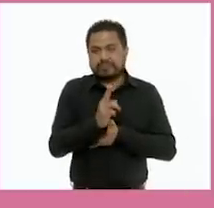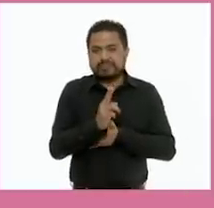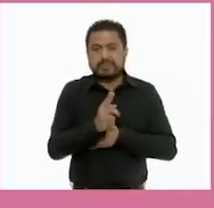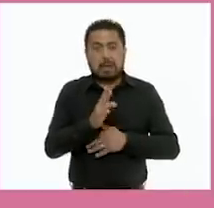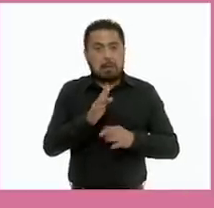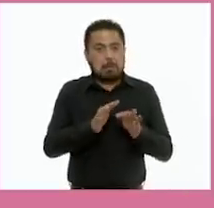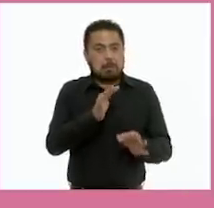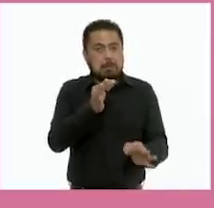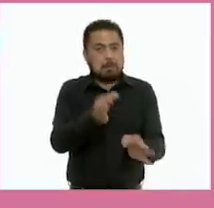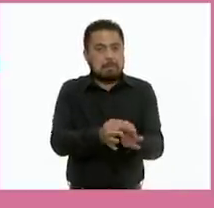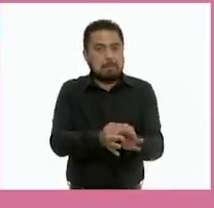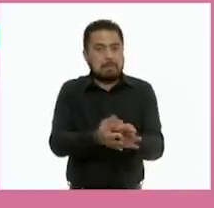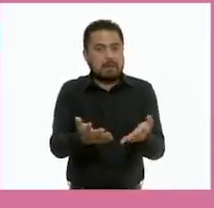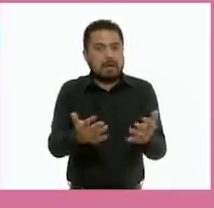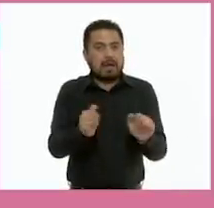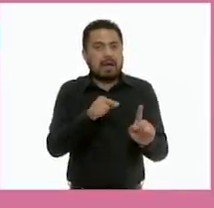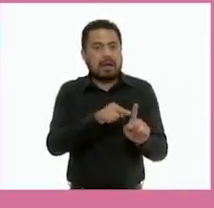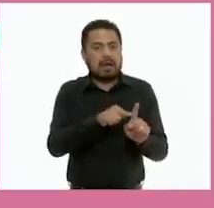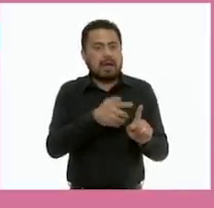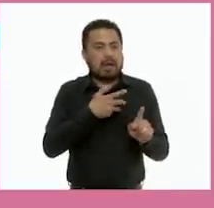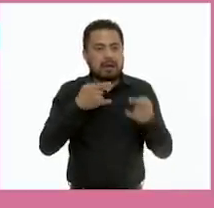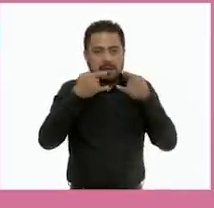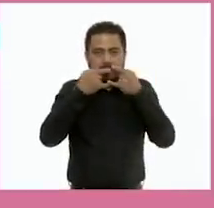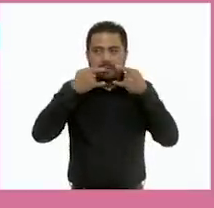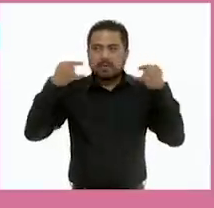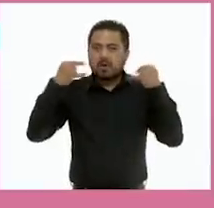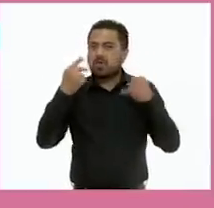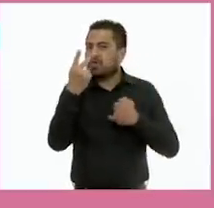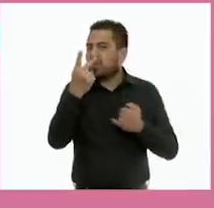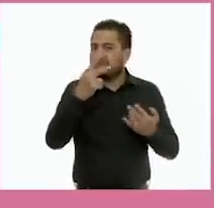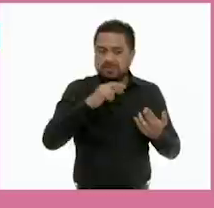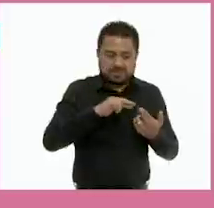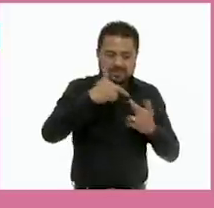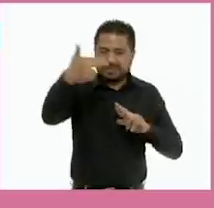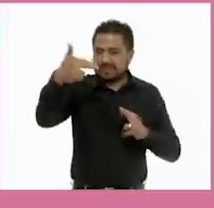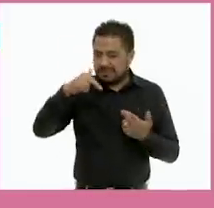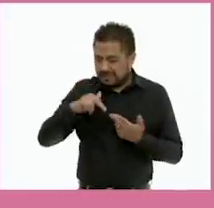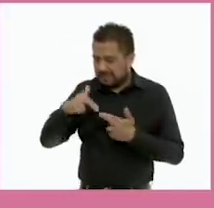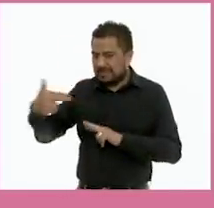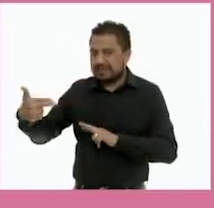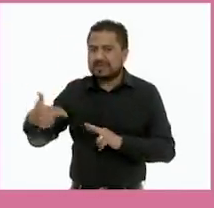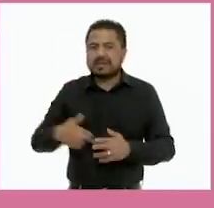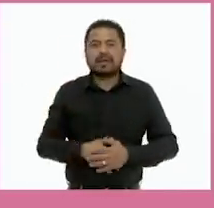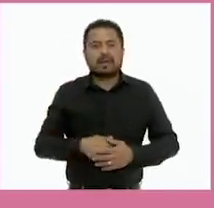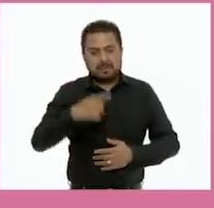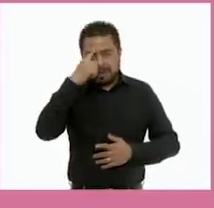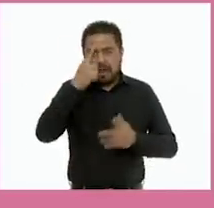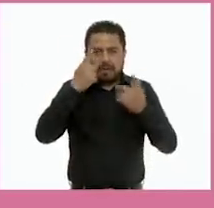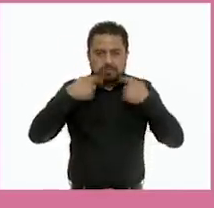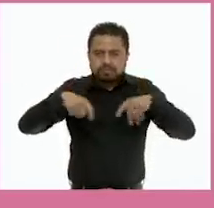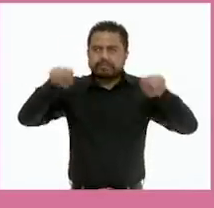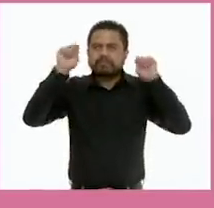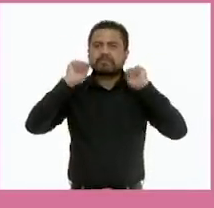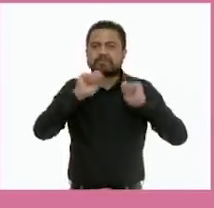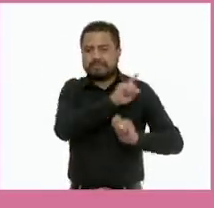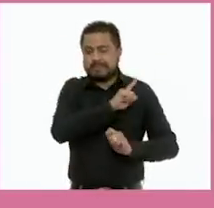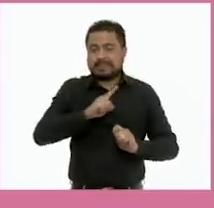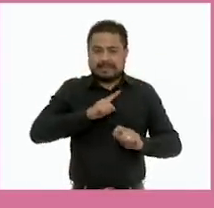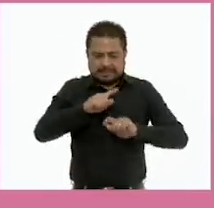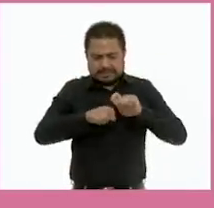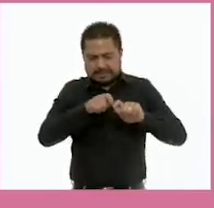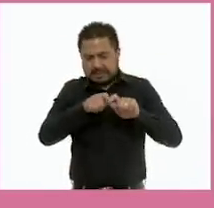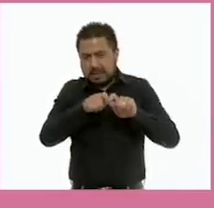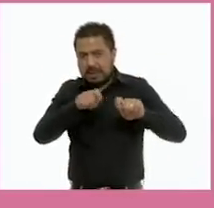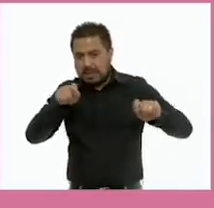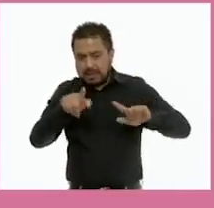¡Listo! Ya tienes un cubrebocas con dos pares de cuerdas Para colocártelo deberás amarrar